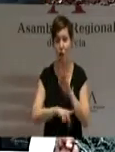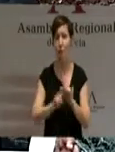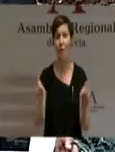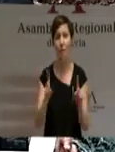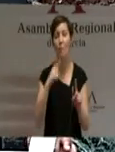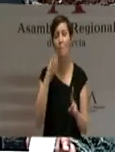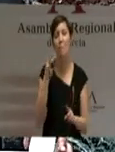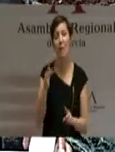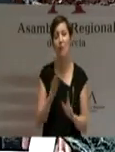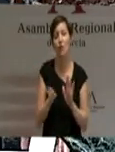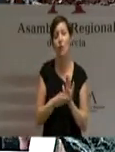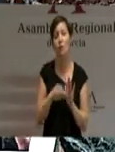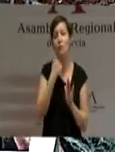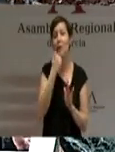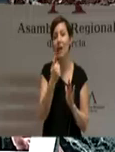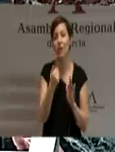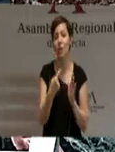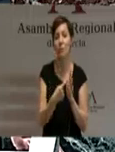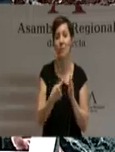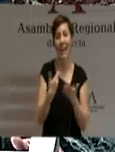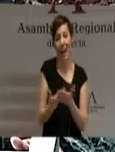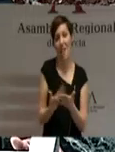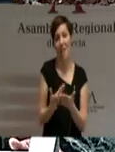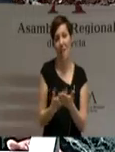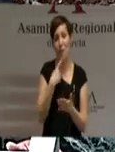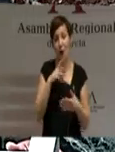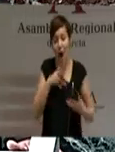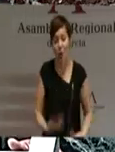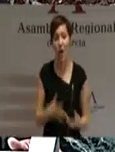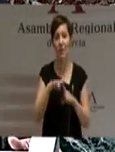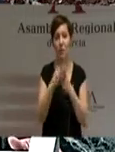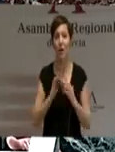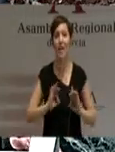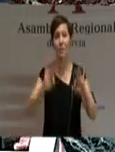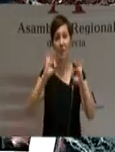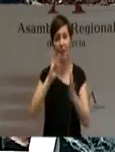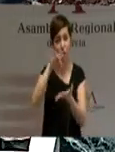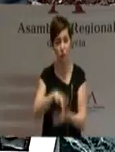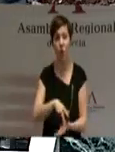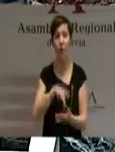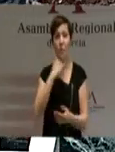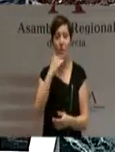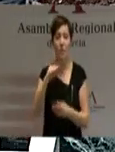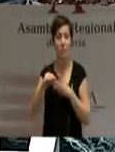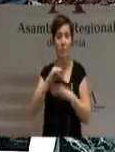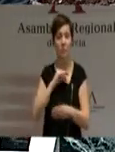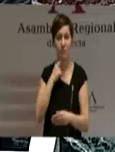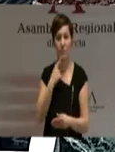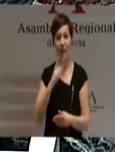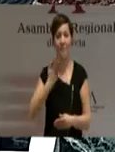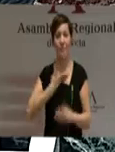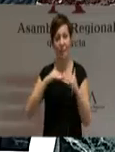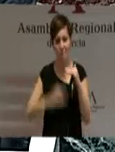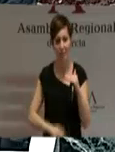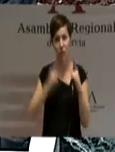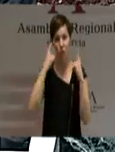garantía de evolución de las circunstancias, como la crisis que estamos padeciendo, como la caída de ingresos que estamos padeciendo, para que no ocurra como en